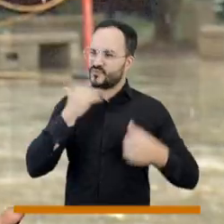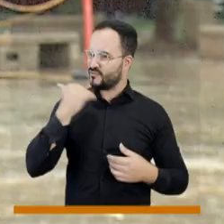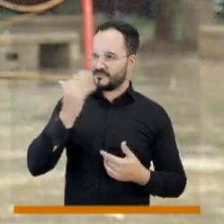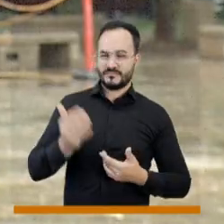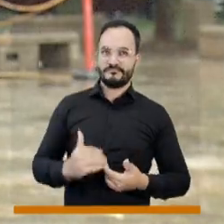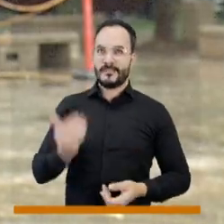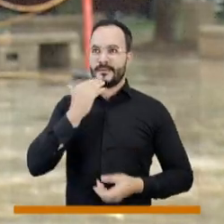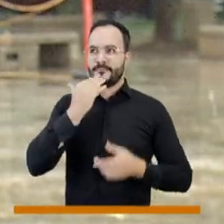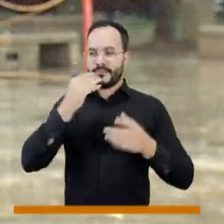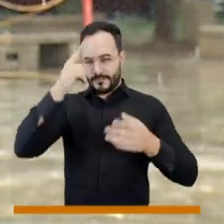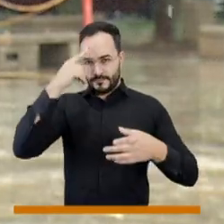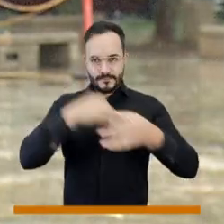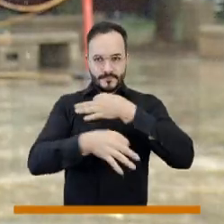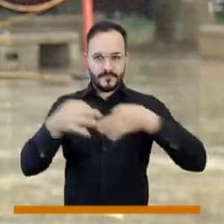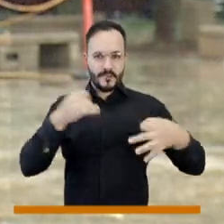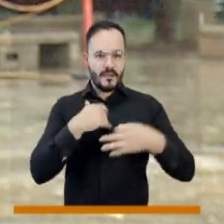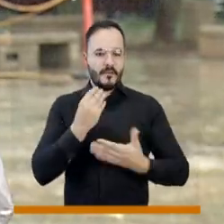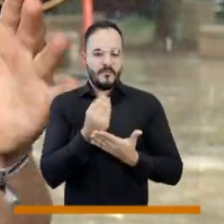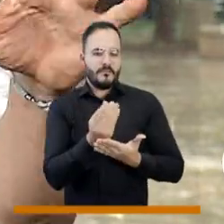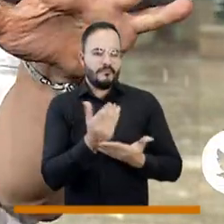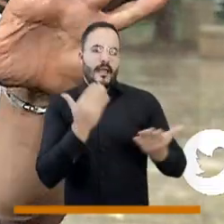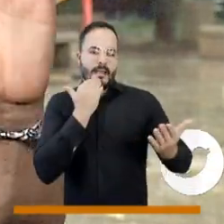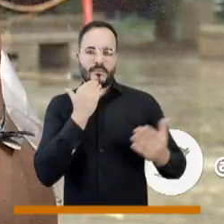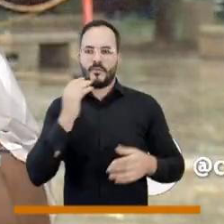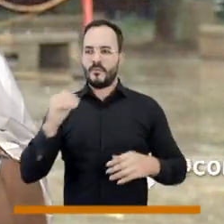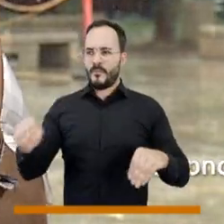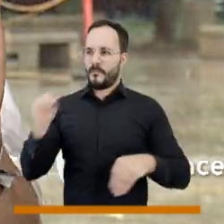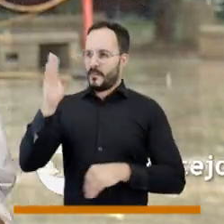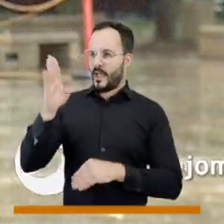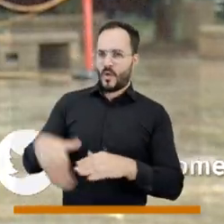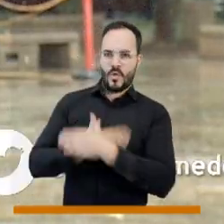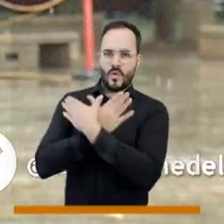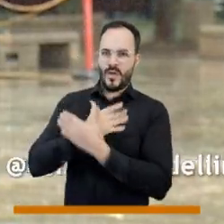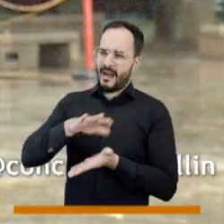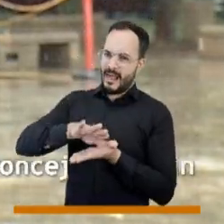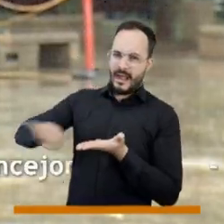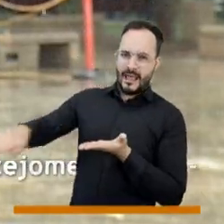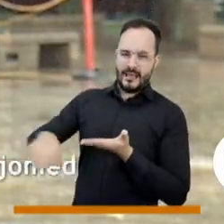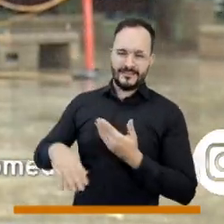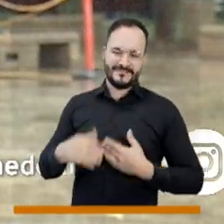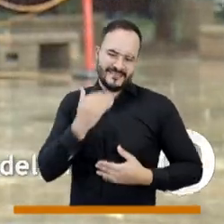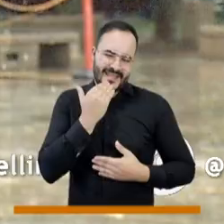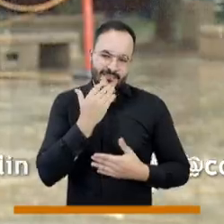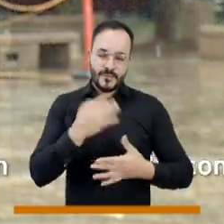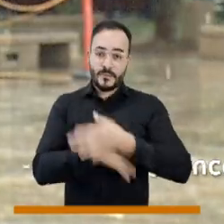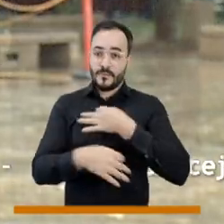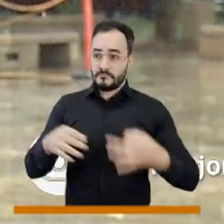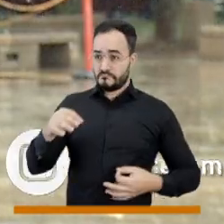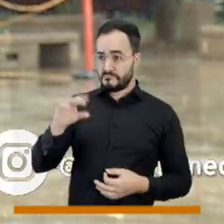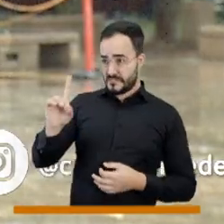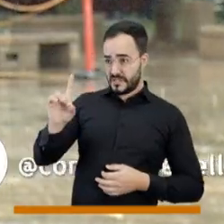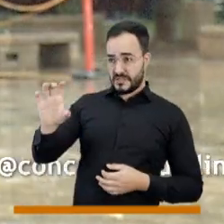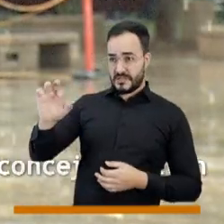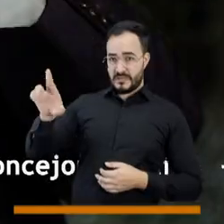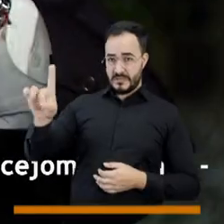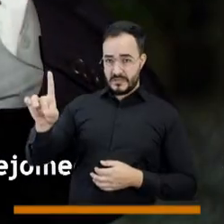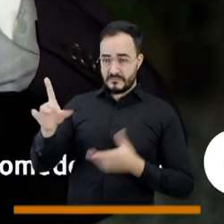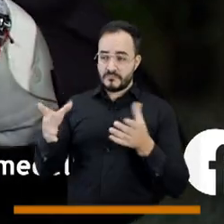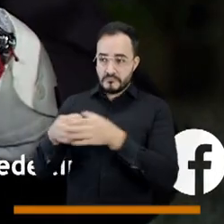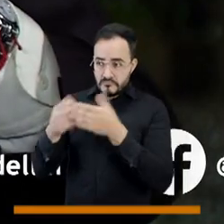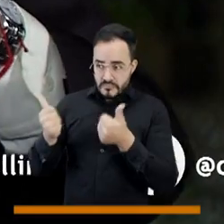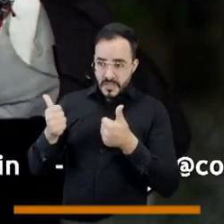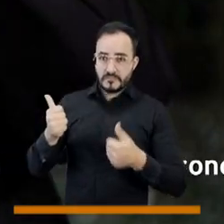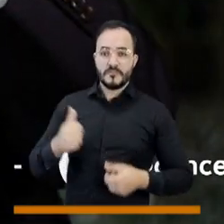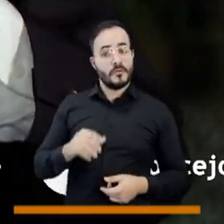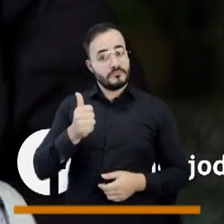se ha pensado un mecanismo sin la CREC? No sé, es como decirse una economía sin Banco de la República, pero ¿cómo funcionaría o qué alternativas habría? El papel